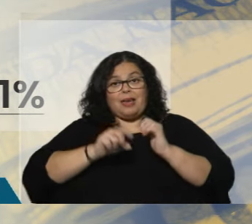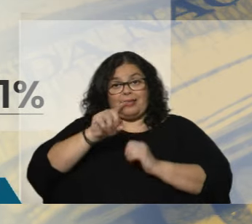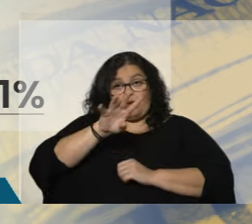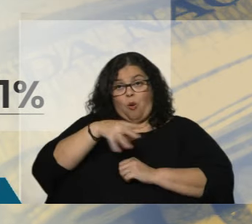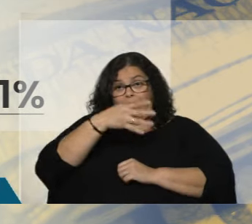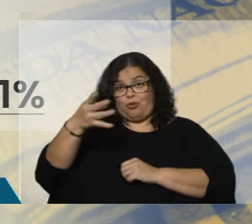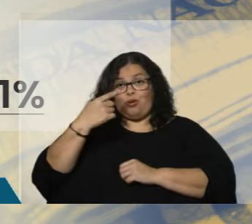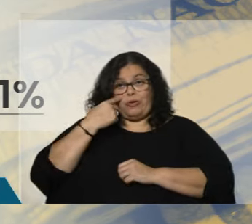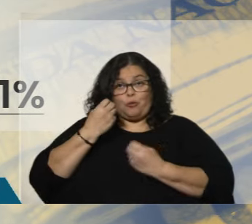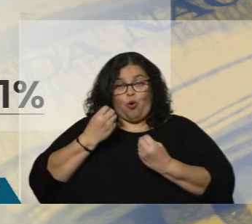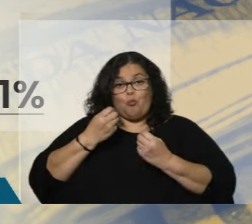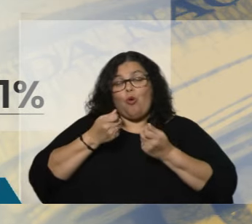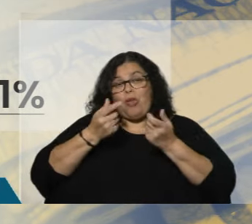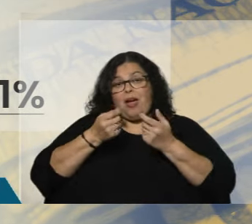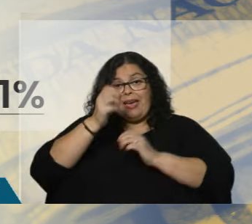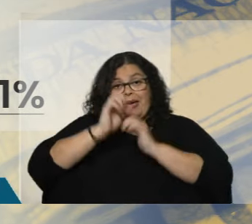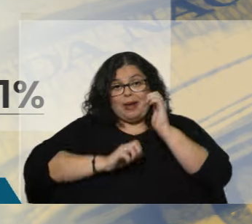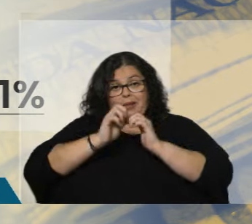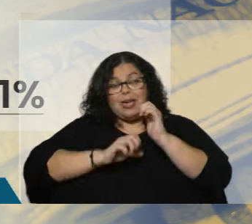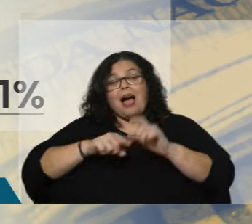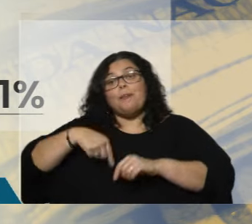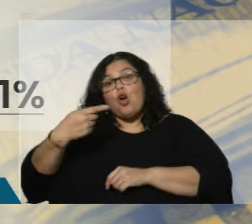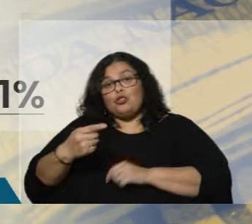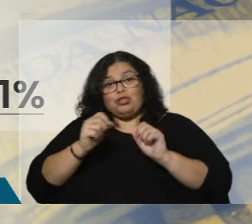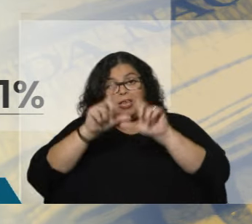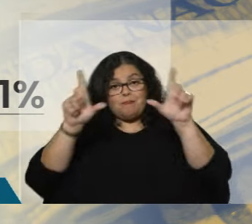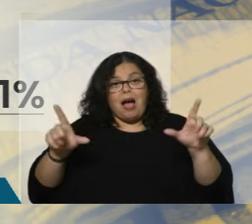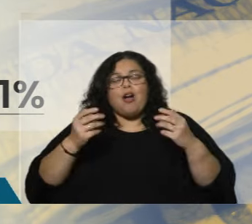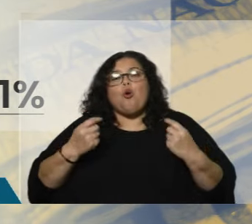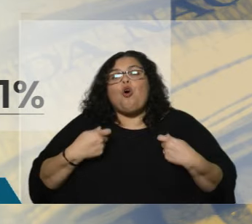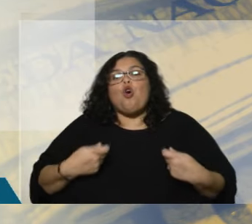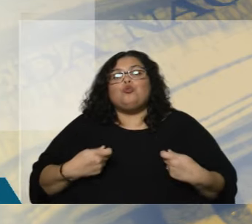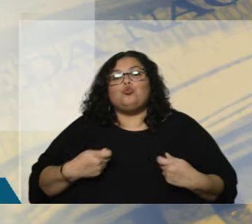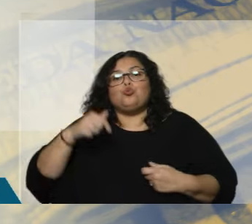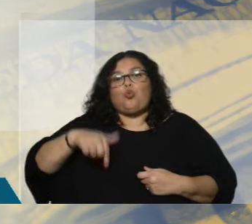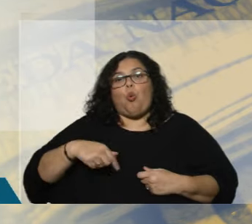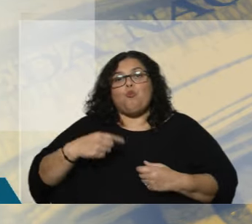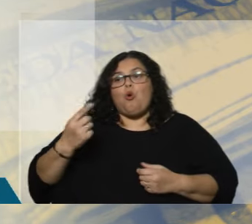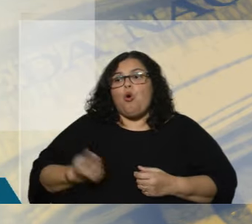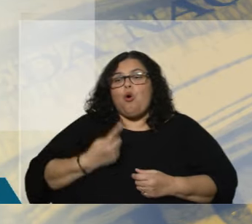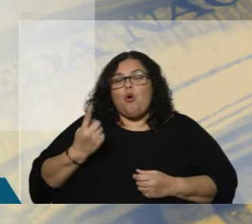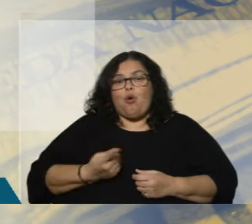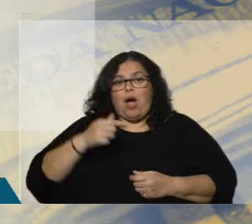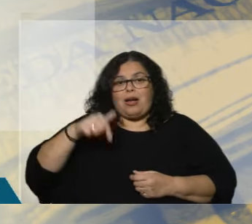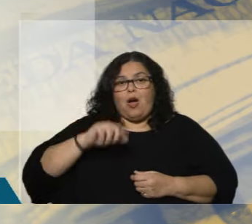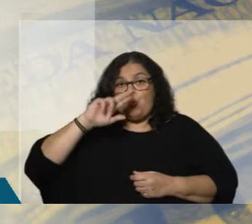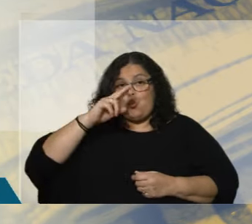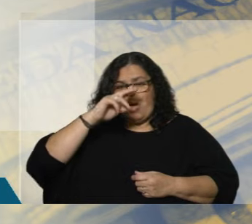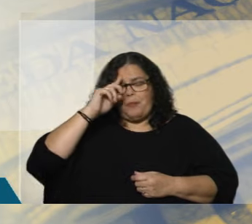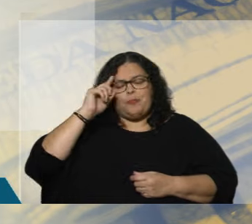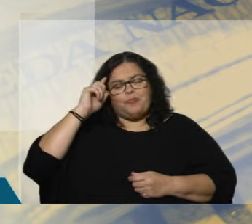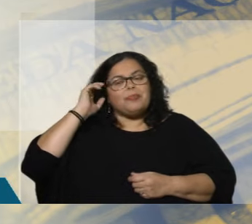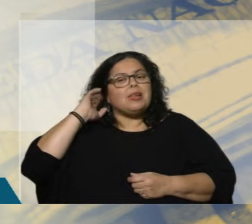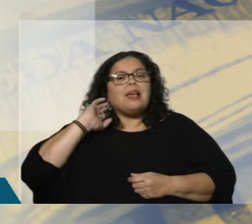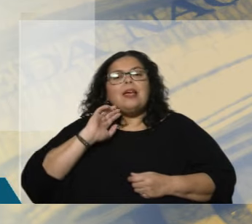en pantalla, veamos ahora en la siguiente placa el consumo final energético en Uruguay. Lo